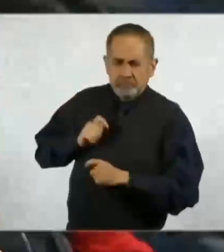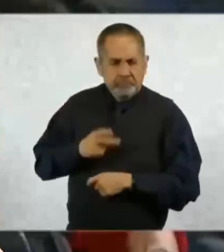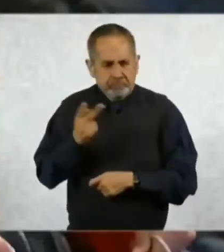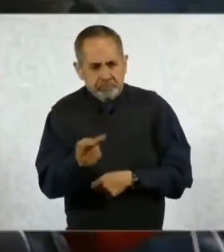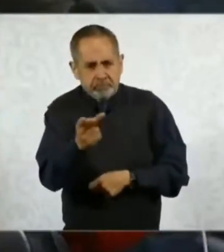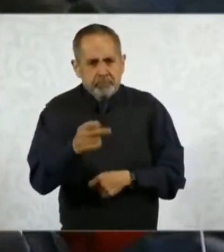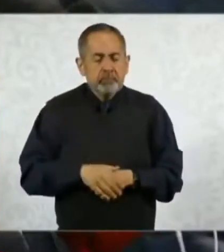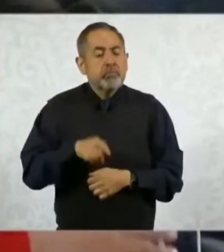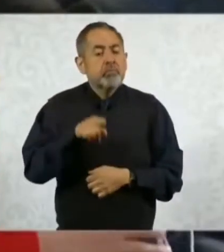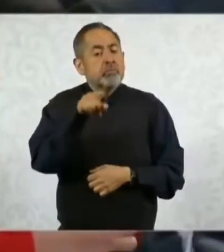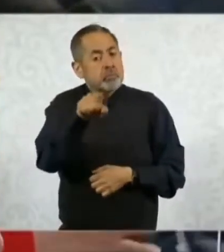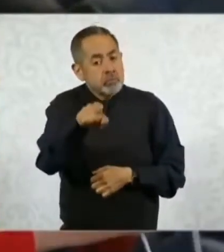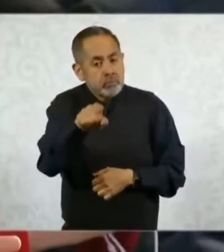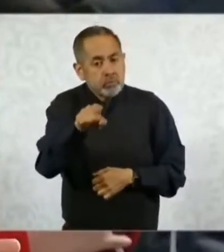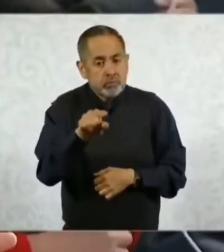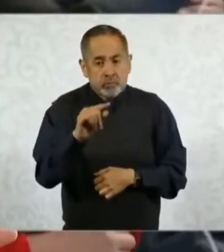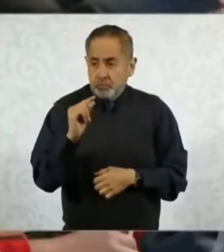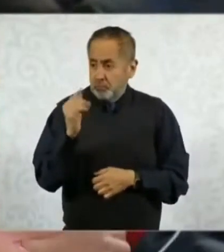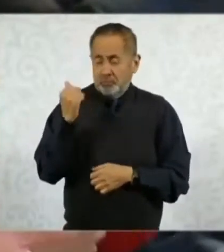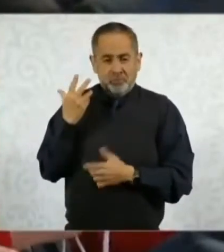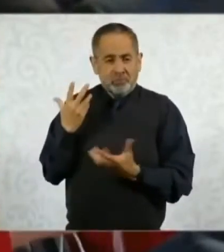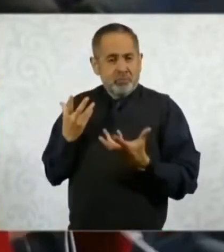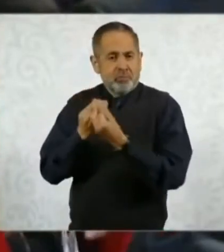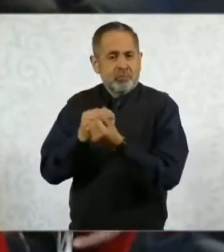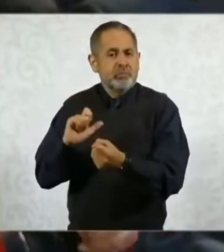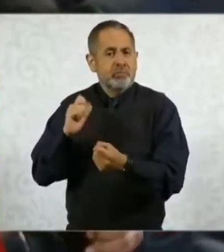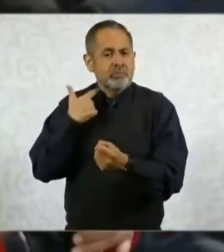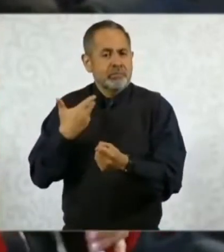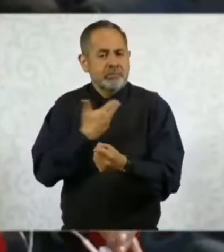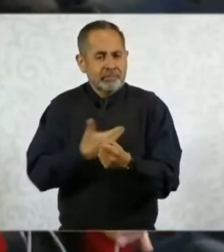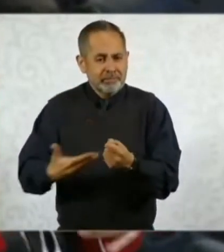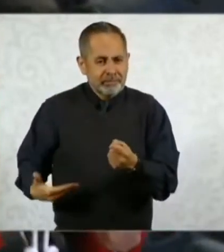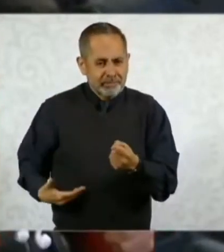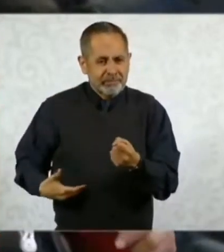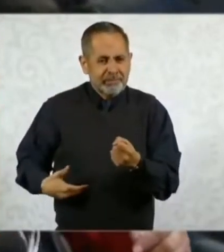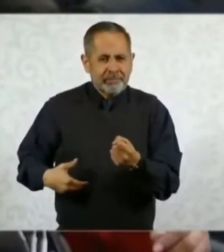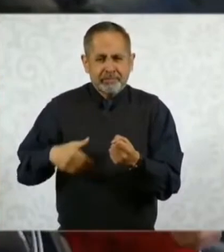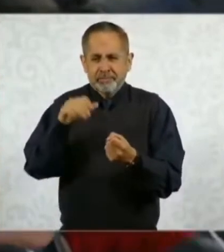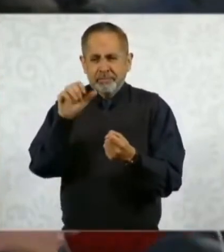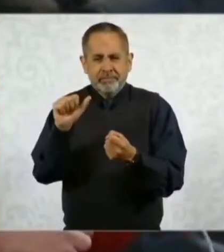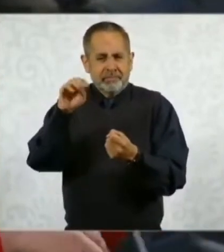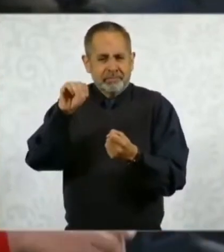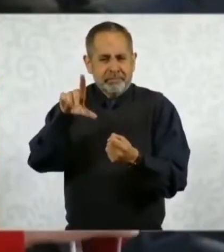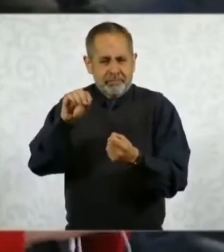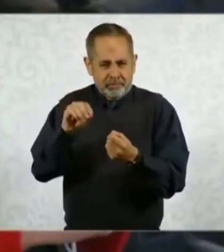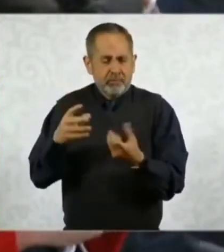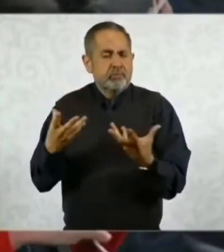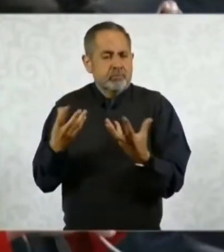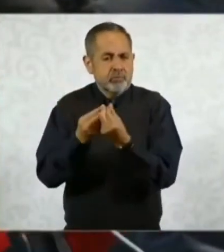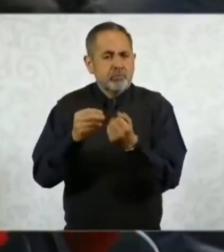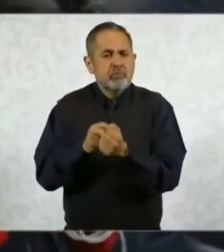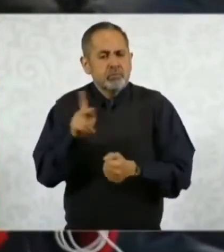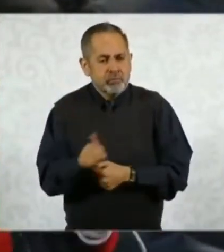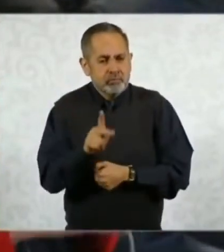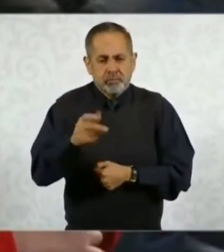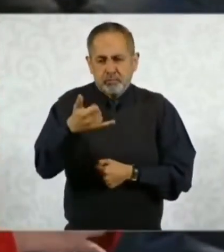estuvo usted en uno de los últimos eventos con el expresidente López Obrador, ahí en el estado, con los pueblos yaquis.